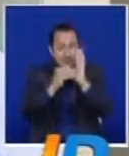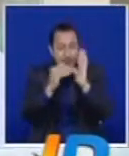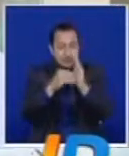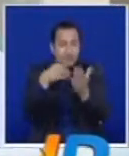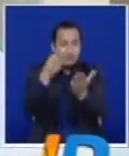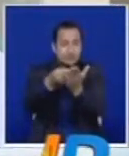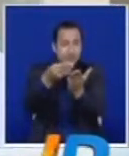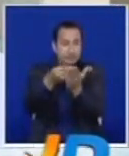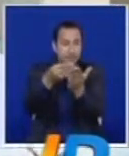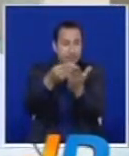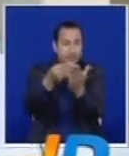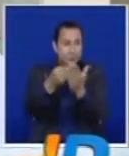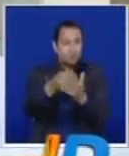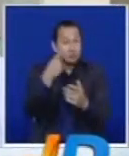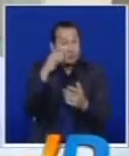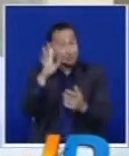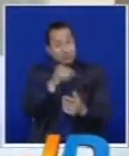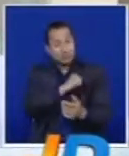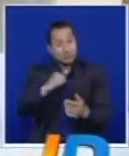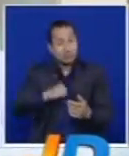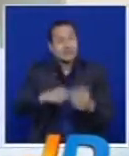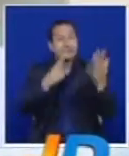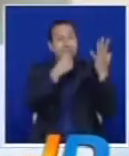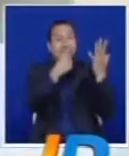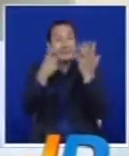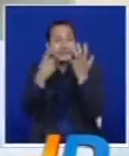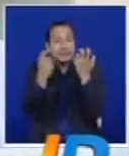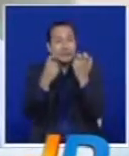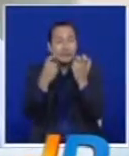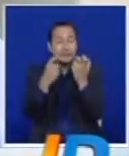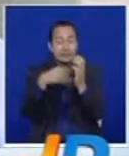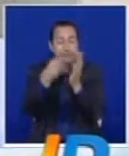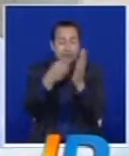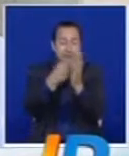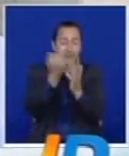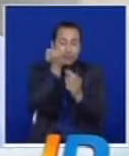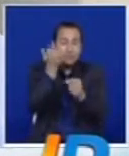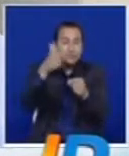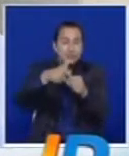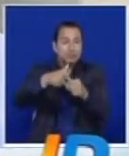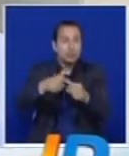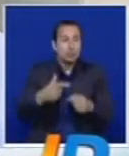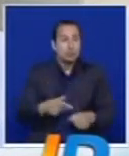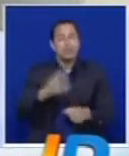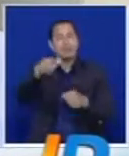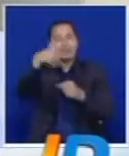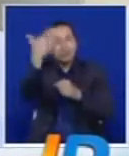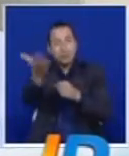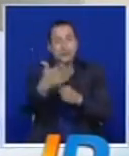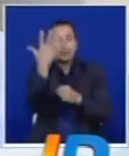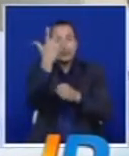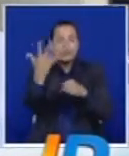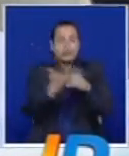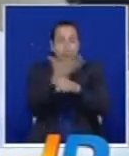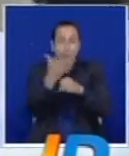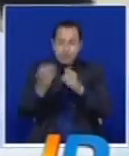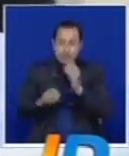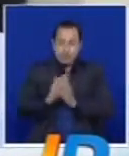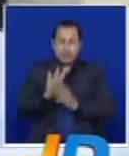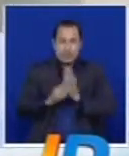público y si es particular se van 600 mil pesos en combustible. Luego salimos a cinco horas a pasto y siete horas aquí.